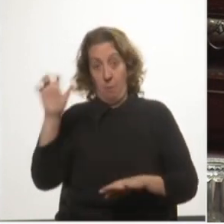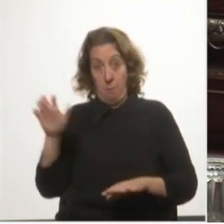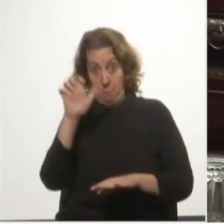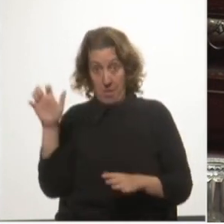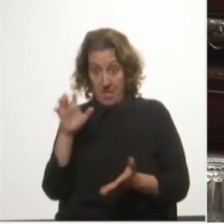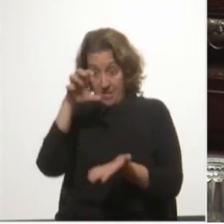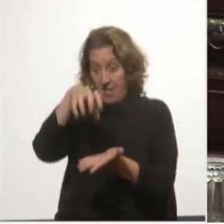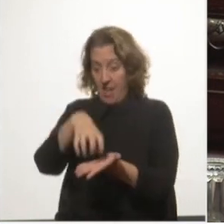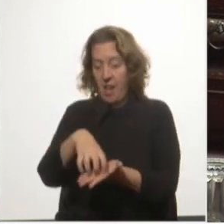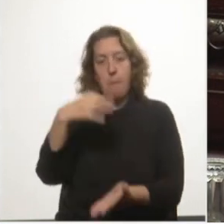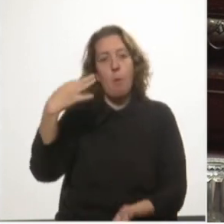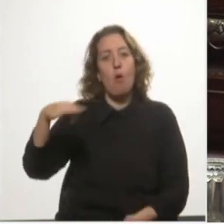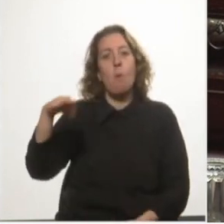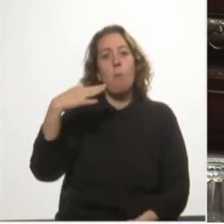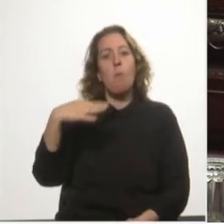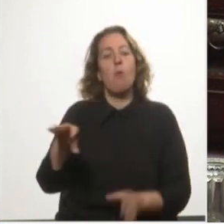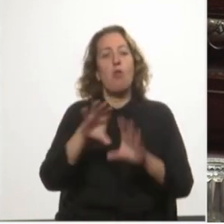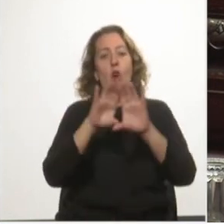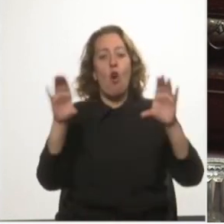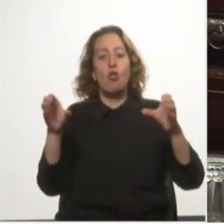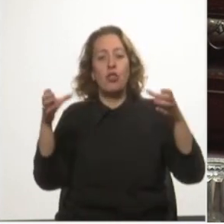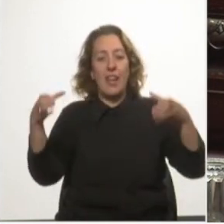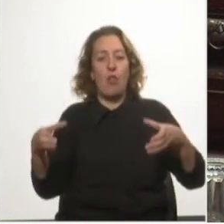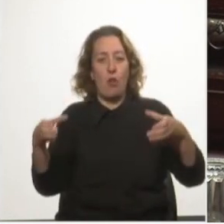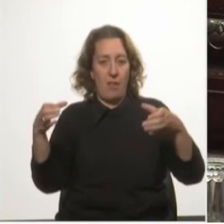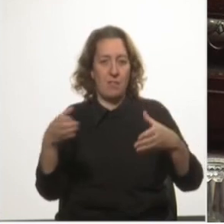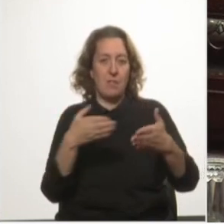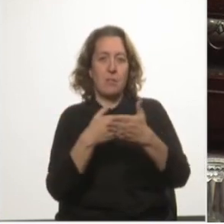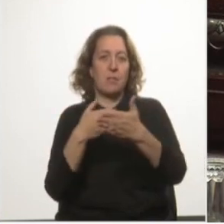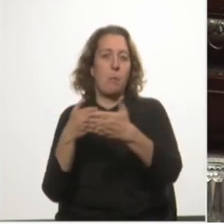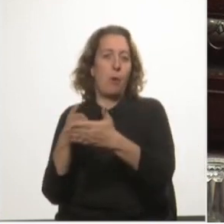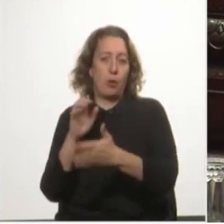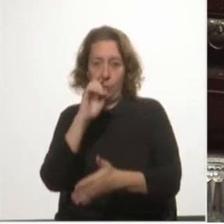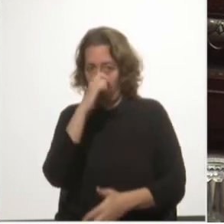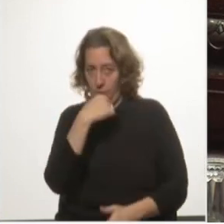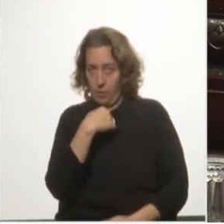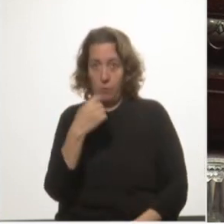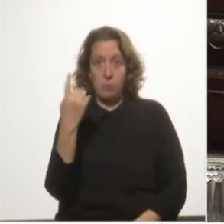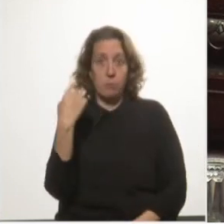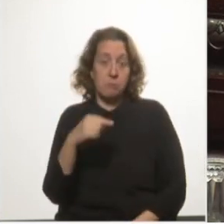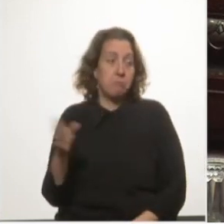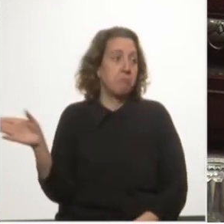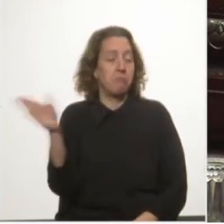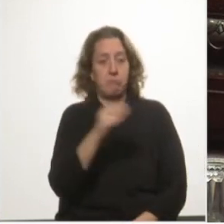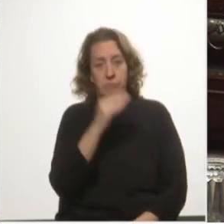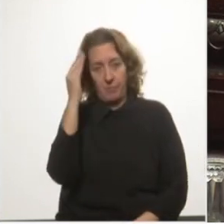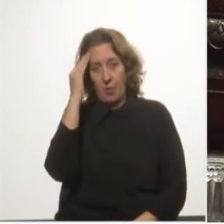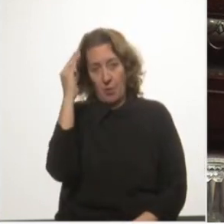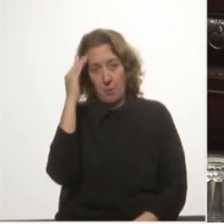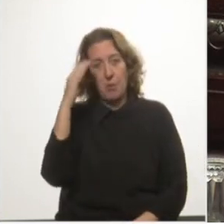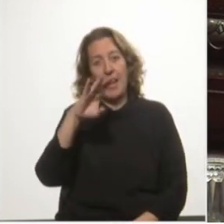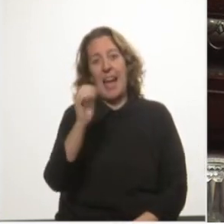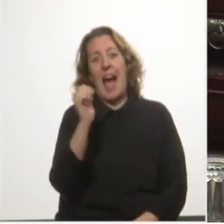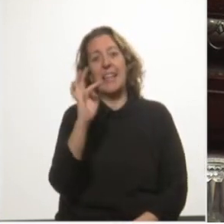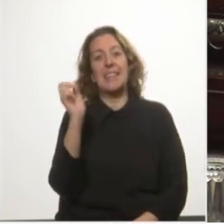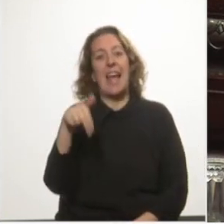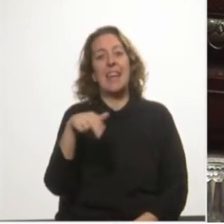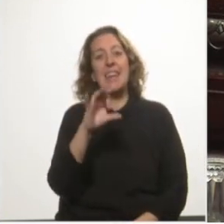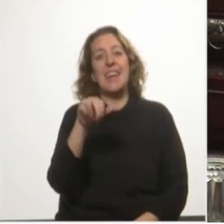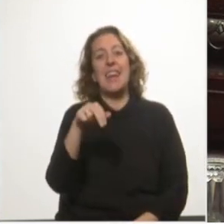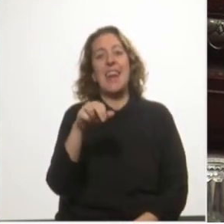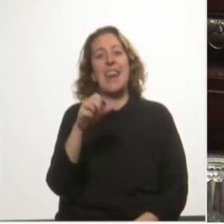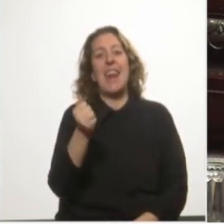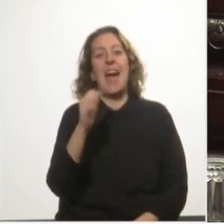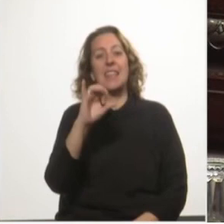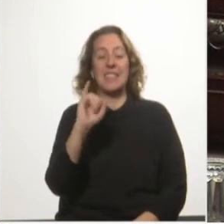monopolio del manejo de contenedores en el puerto de Montevideo. Pero todos sabíamos que Catón Nací no tenía aquel